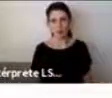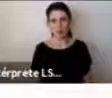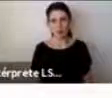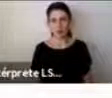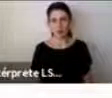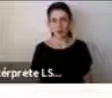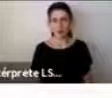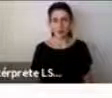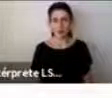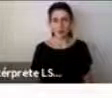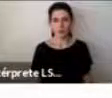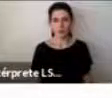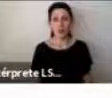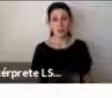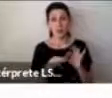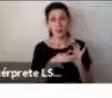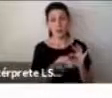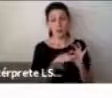Muchas gracias, Vale.